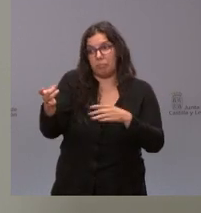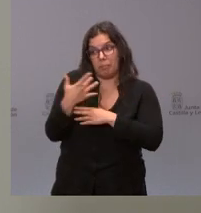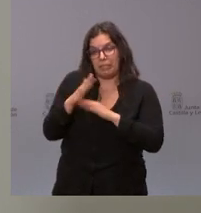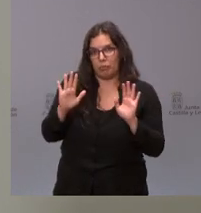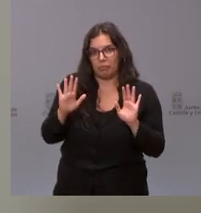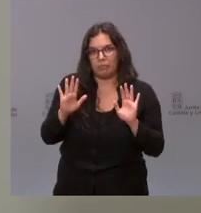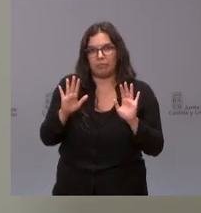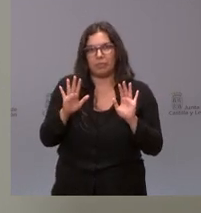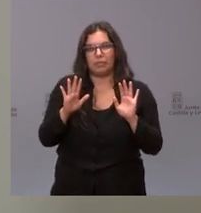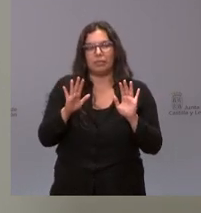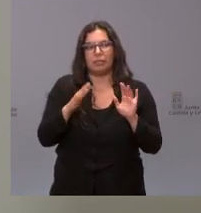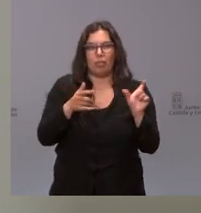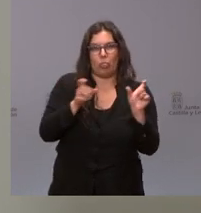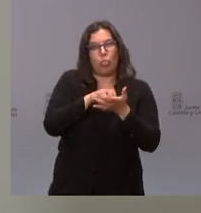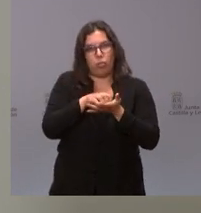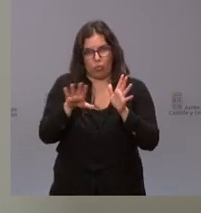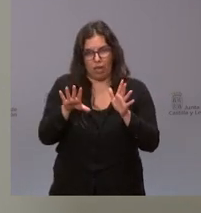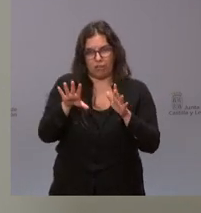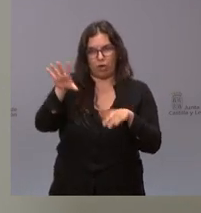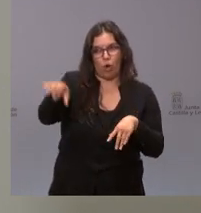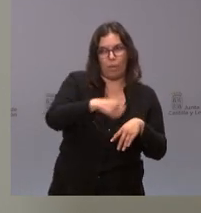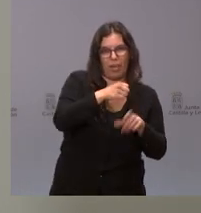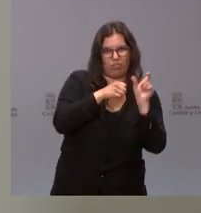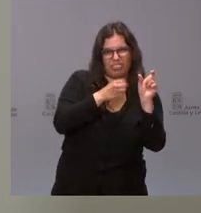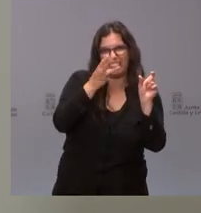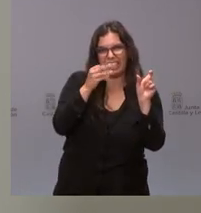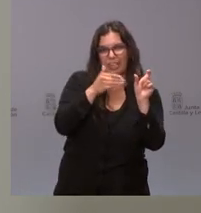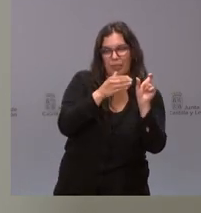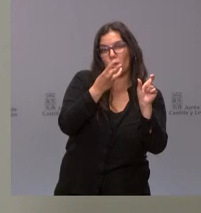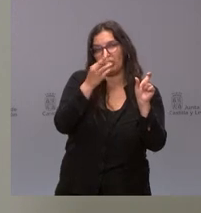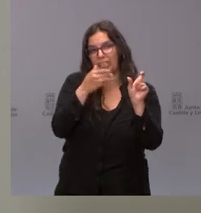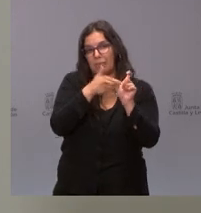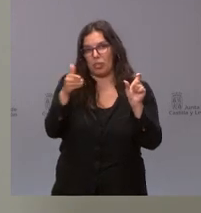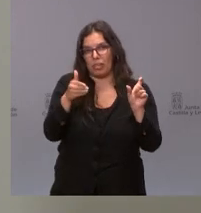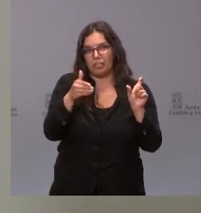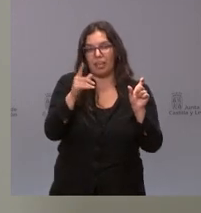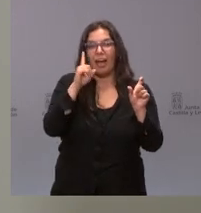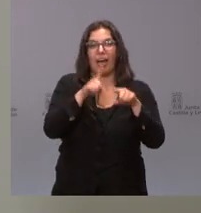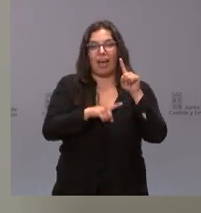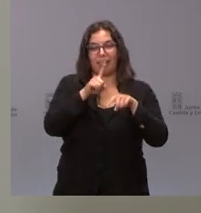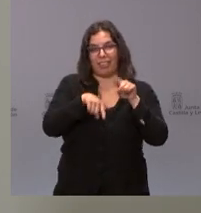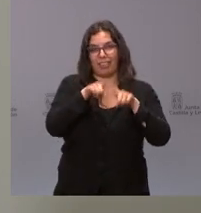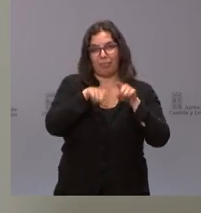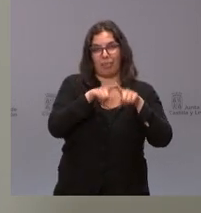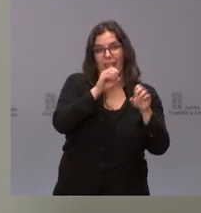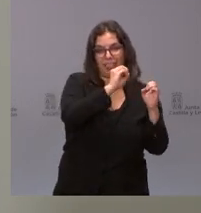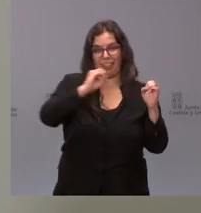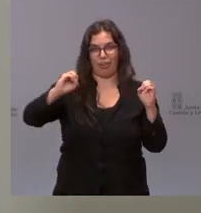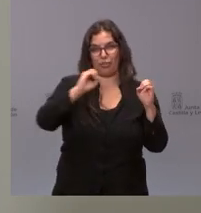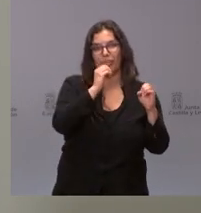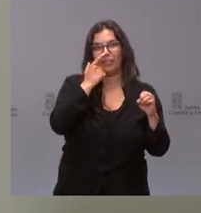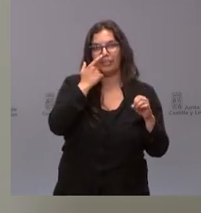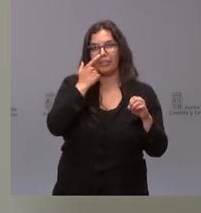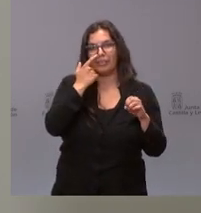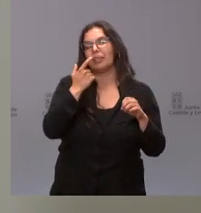informado o sea que en principio sea 30.000 o sean 30 millones que a veces te envían 30.000 miles y